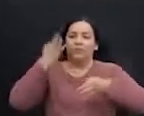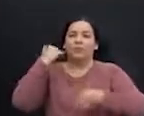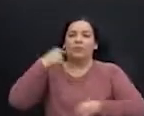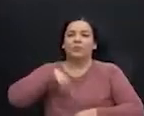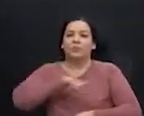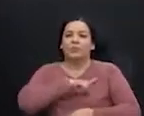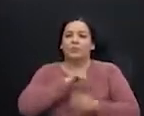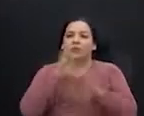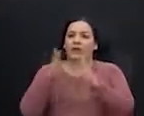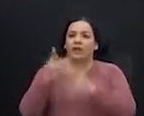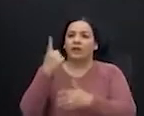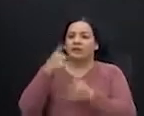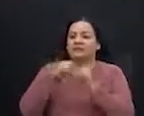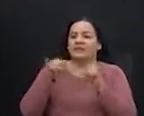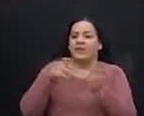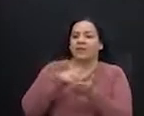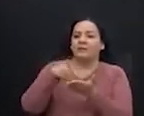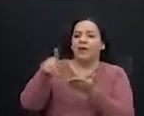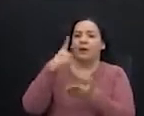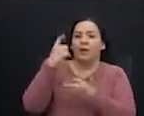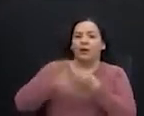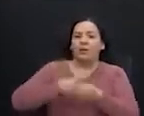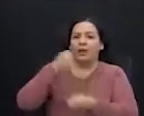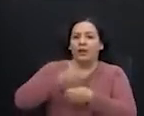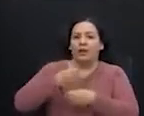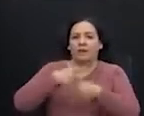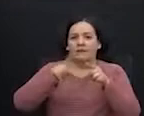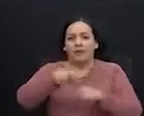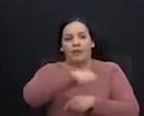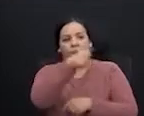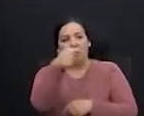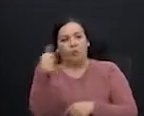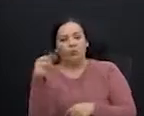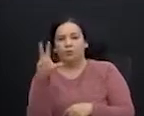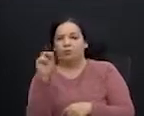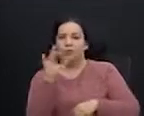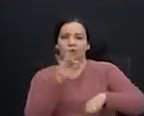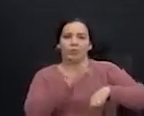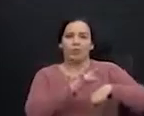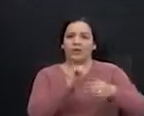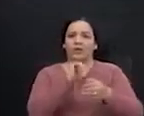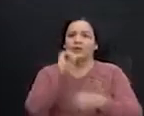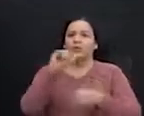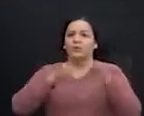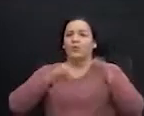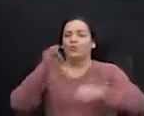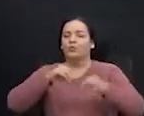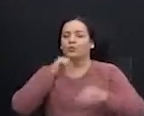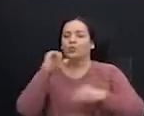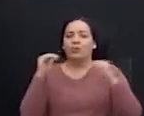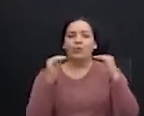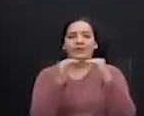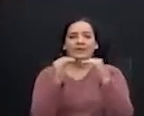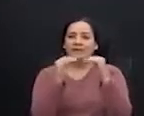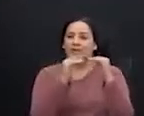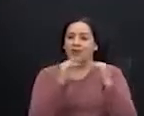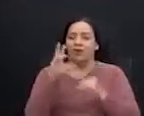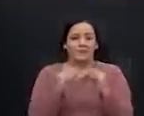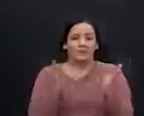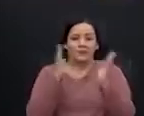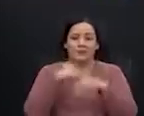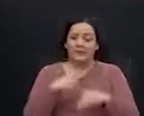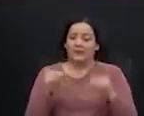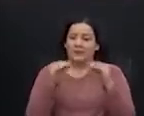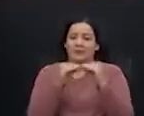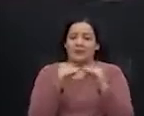los vamos a dejar sin anualidades, pero a otros no los tocamos. Eso es injusto, es inequitativo, es grosero.